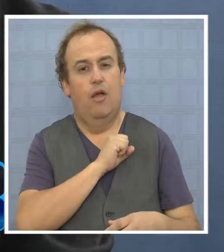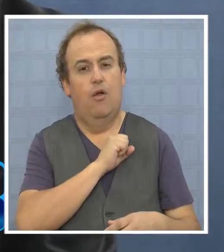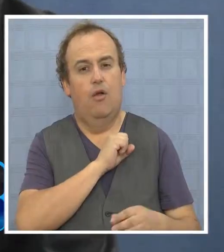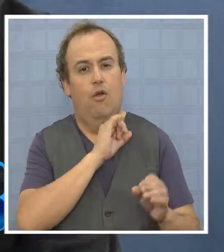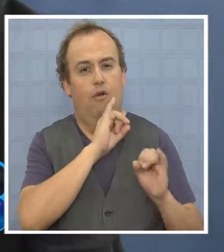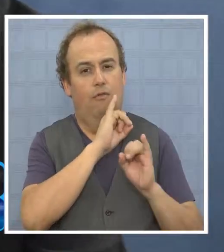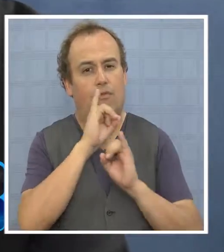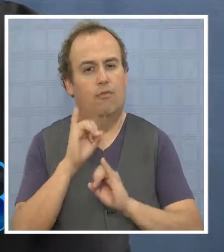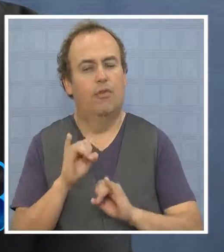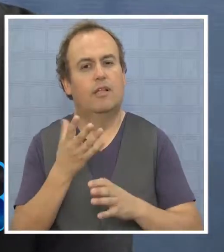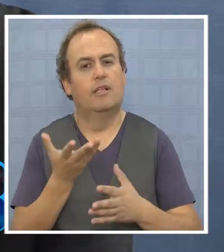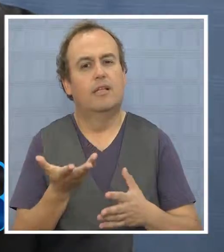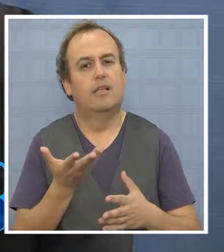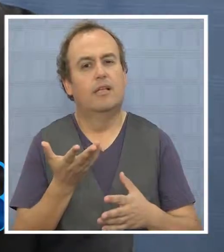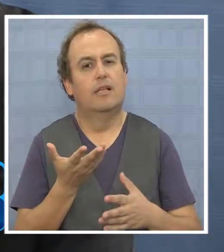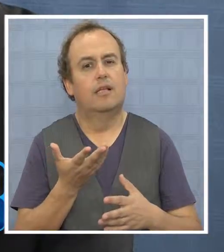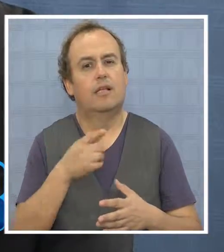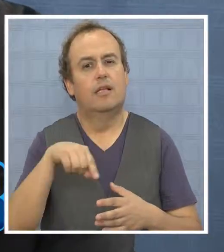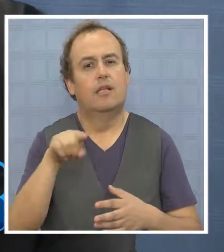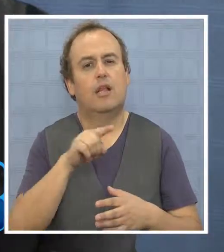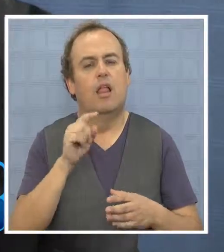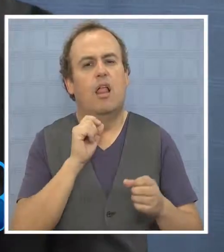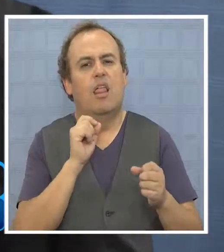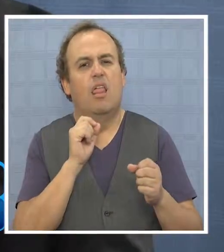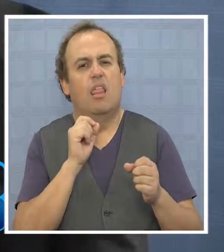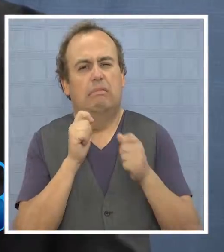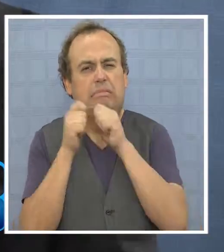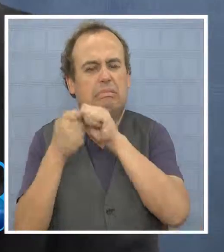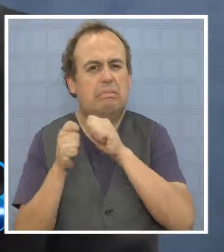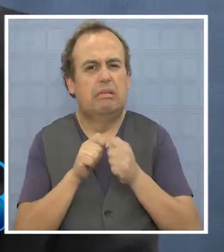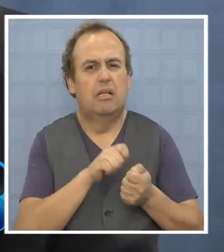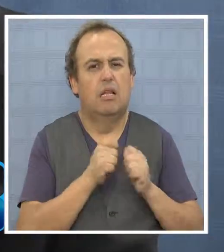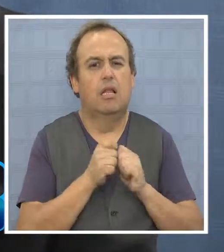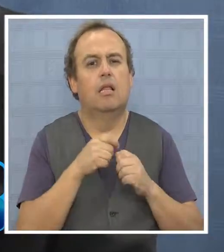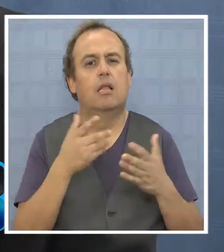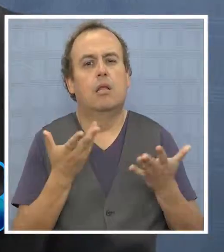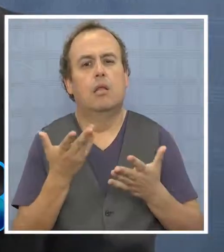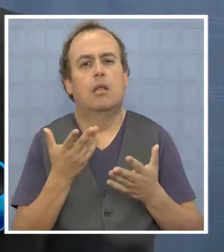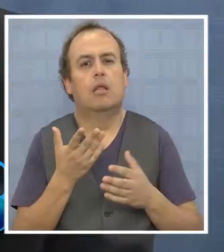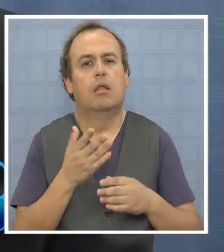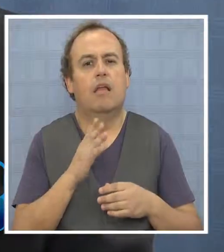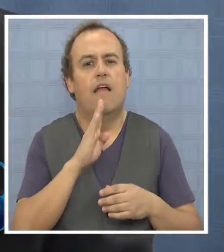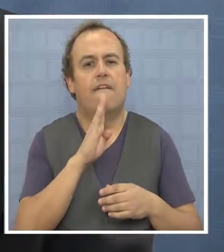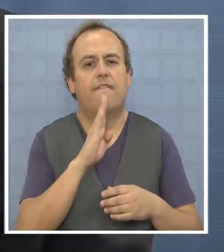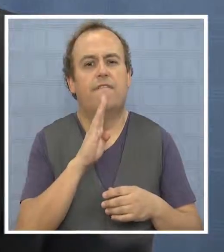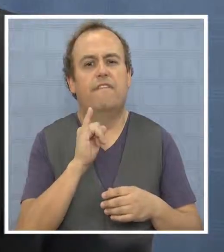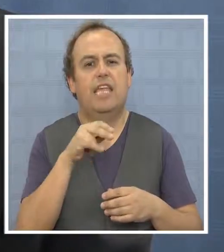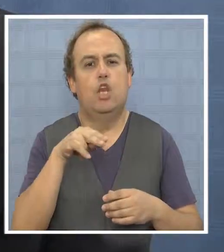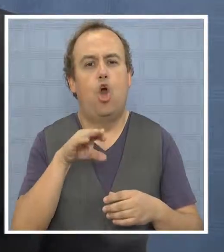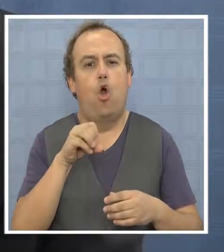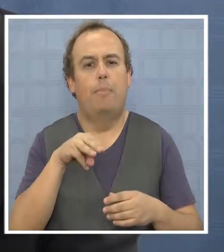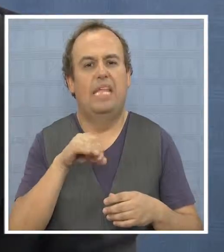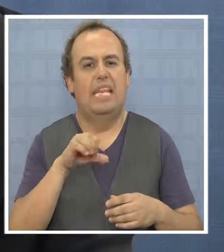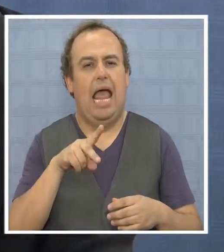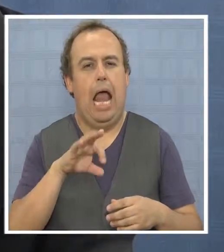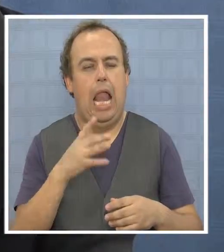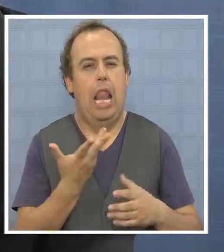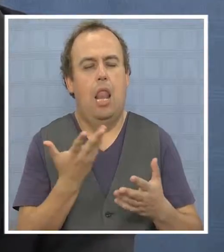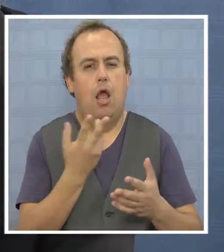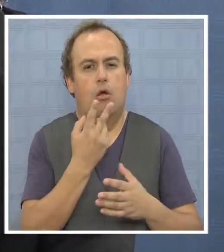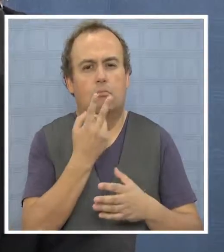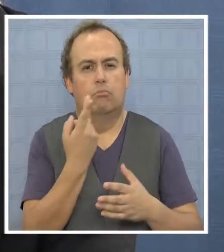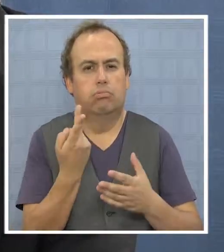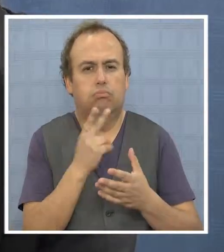Santiago y que dicen relación, cierto, con toda esta discusión respecto al sistema binominal. ¿Cuál es la posición